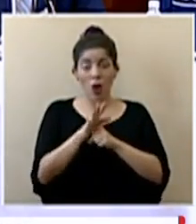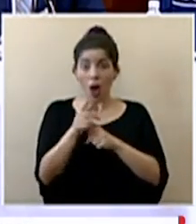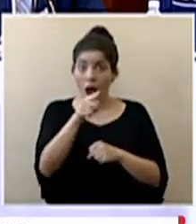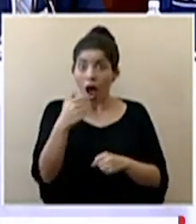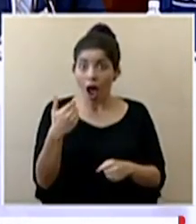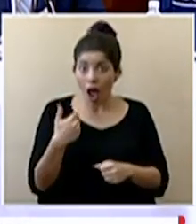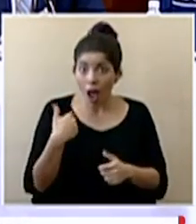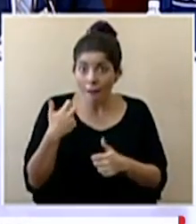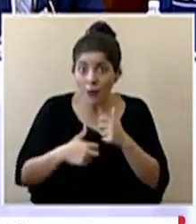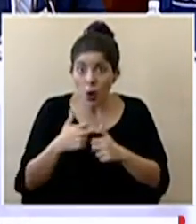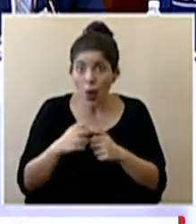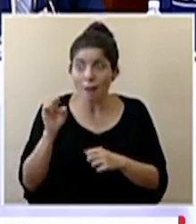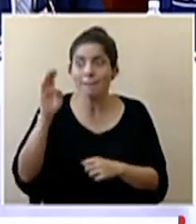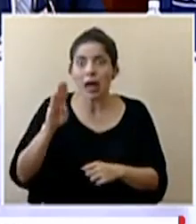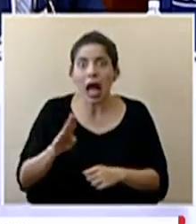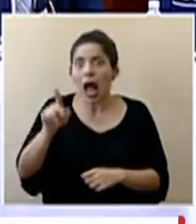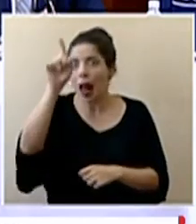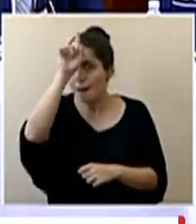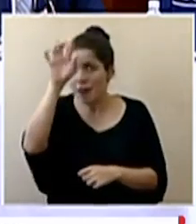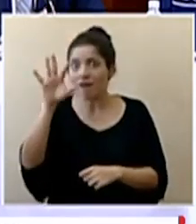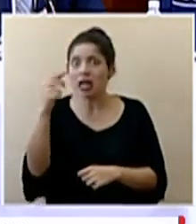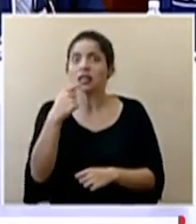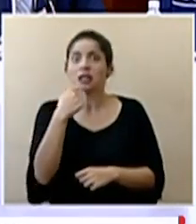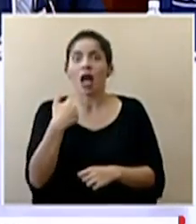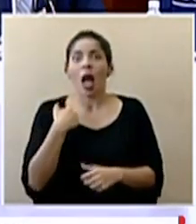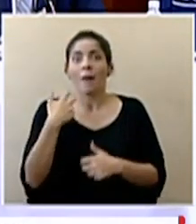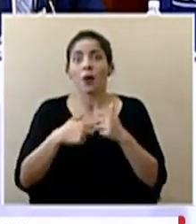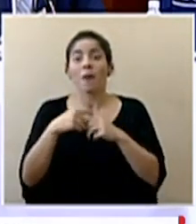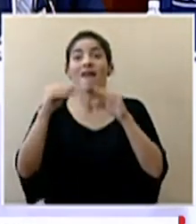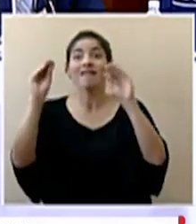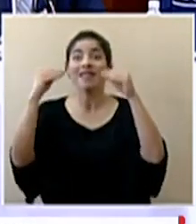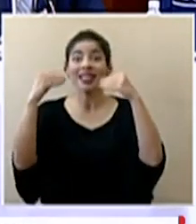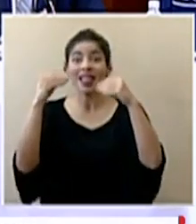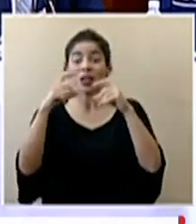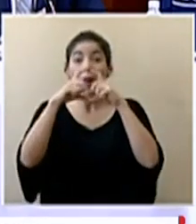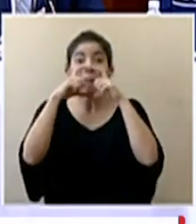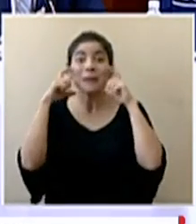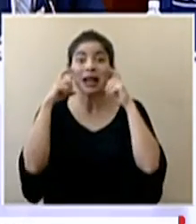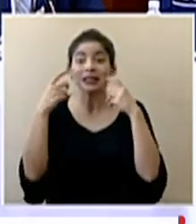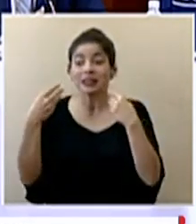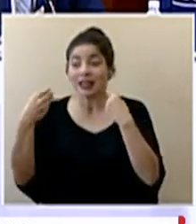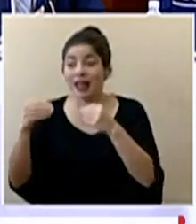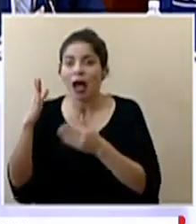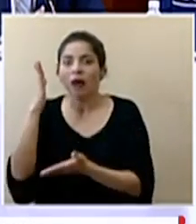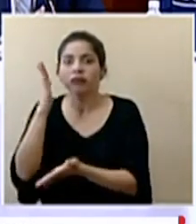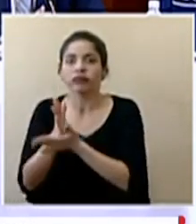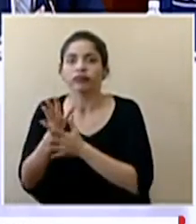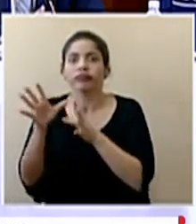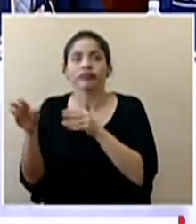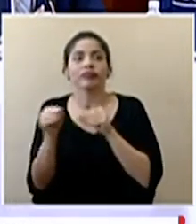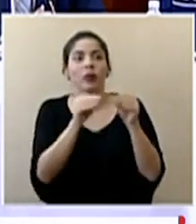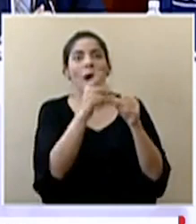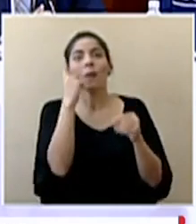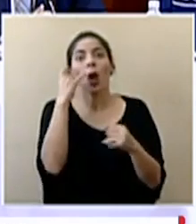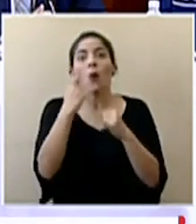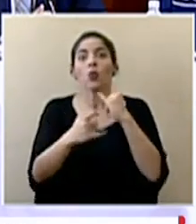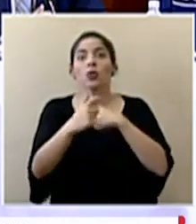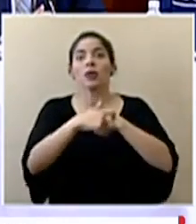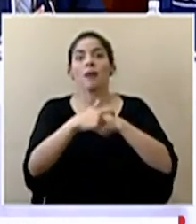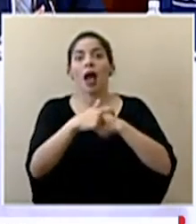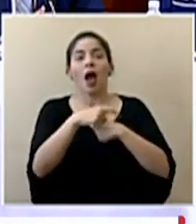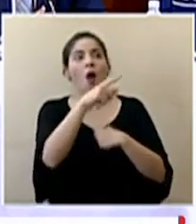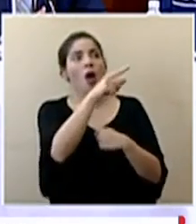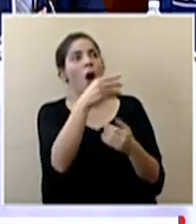problemas como los reportan Brasil, Alemania y Francia cuyos vendedores de insumos como mascarillas les dejaron de entregar pedidos porque en el último momento salió un